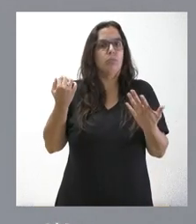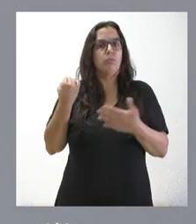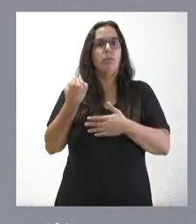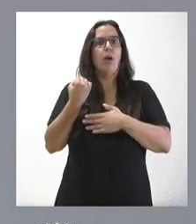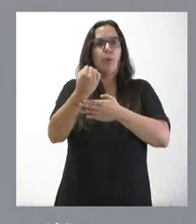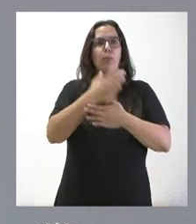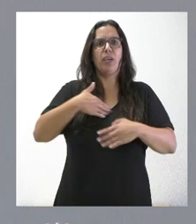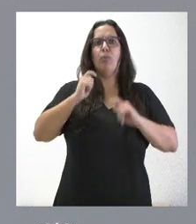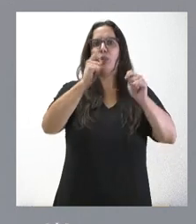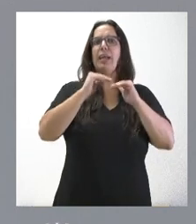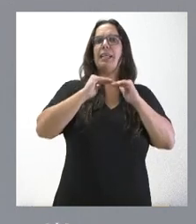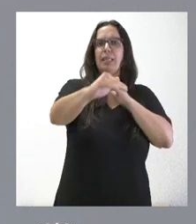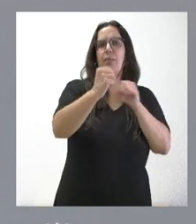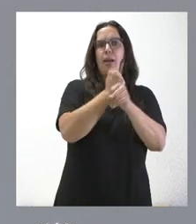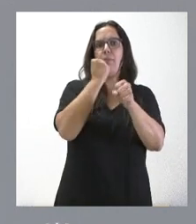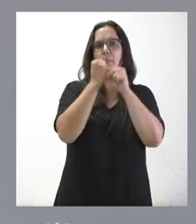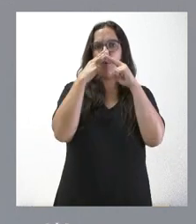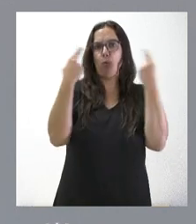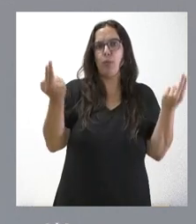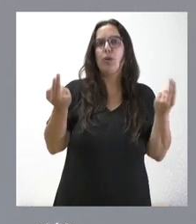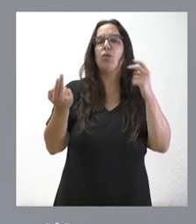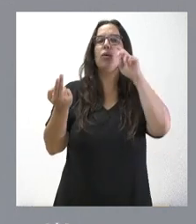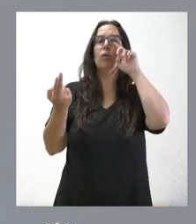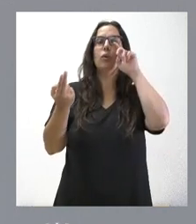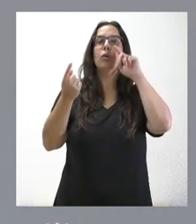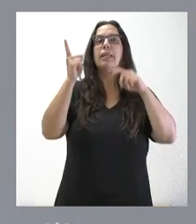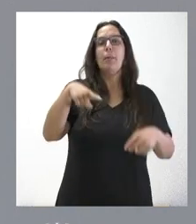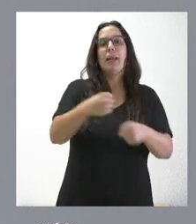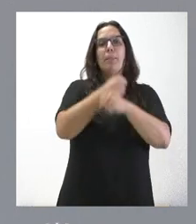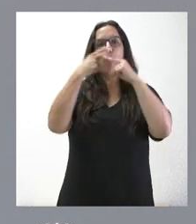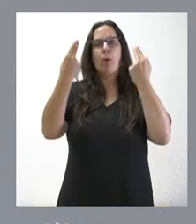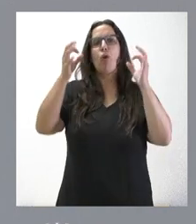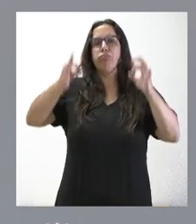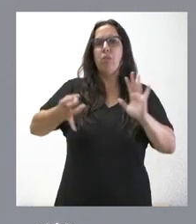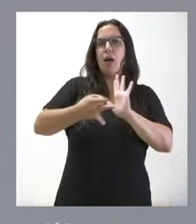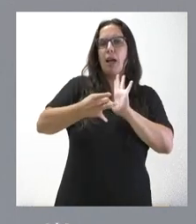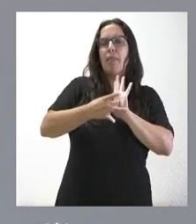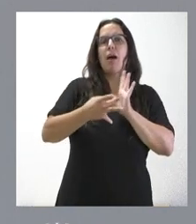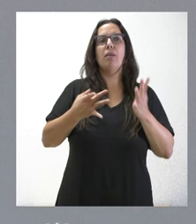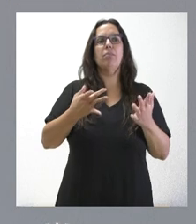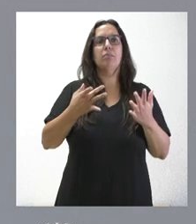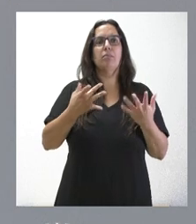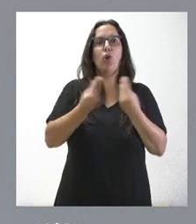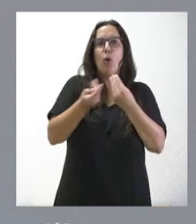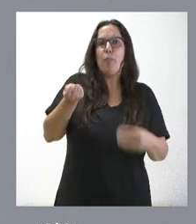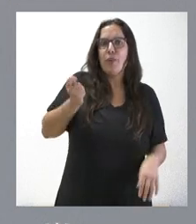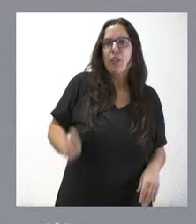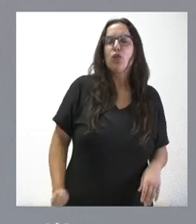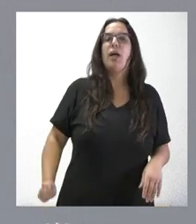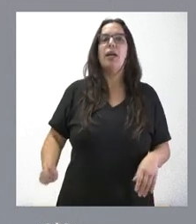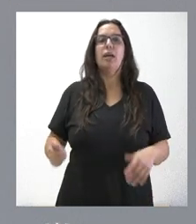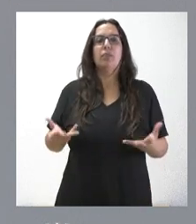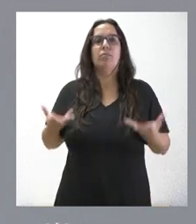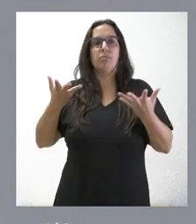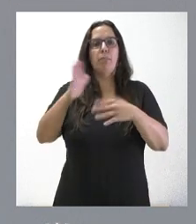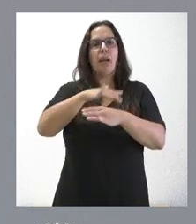la estabilización en el empleo público y también de un empleo público de calidad, con profesionales al servicio del empleo público y